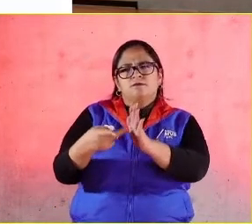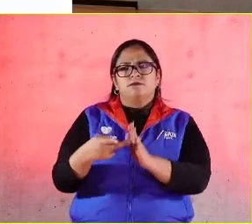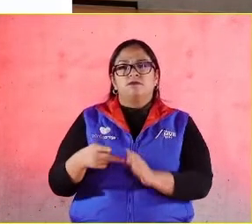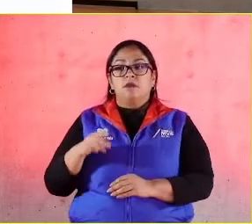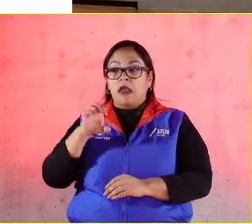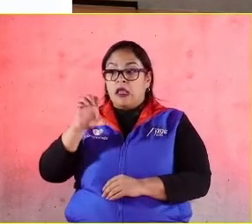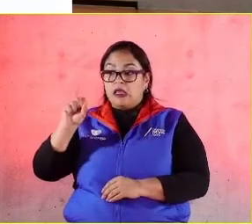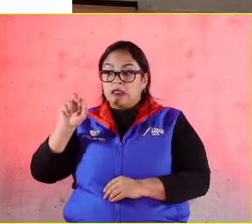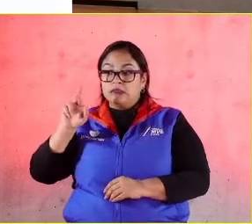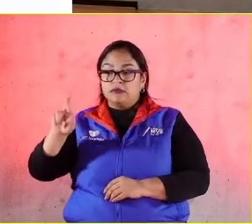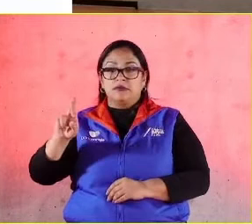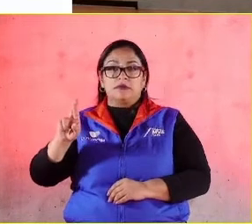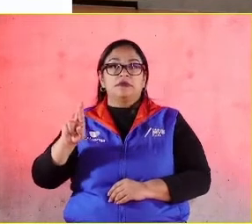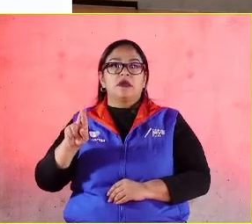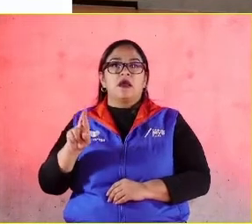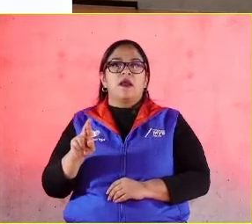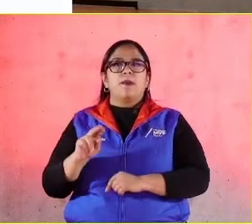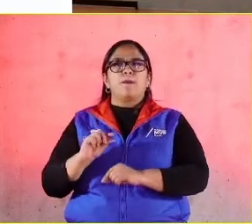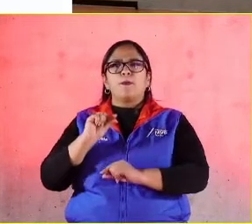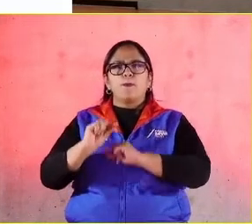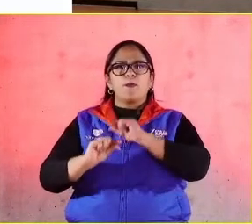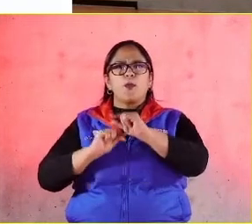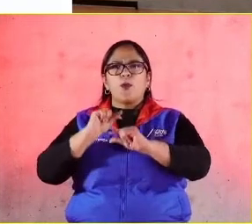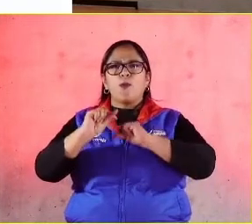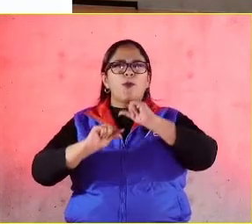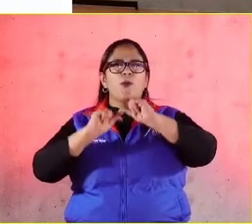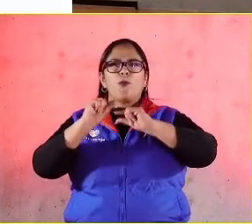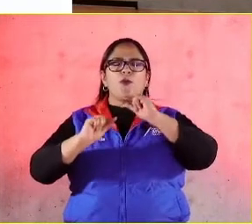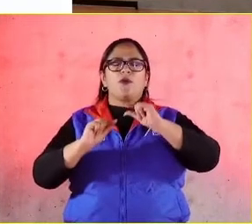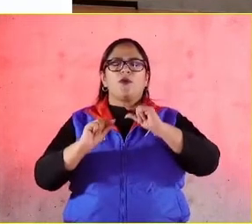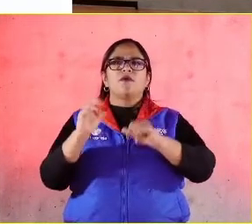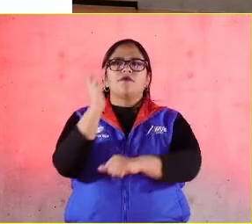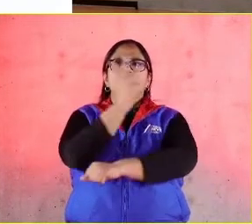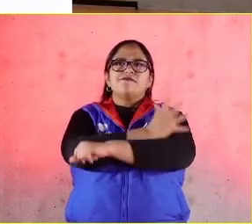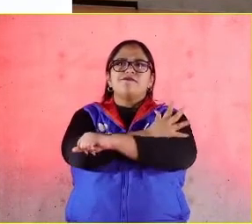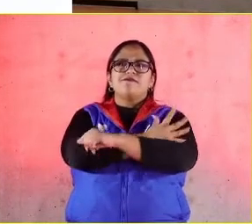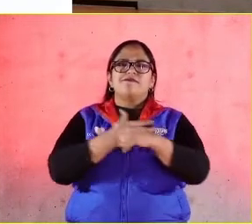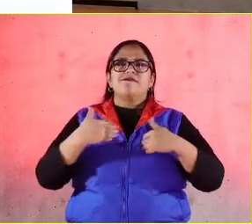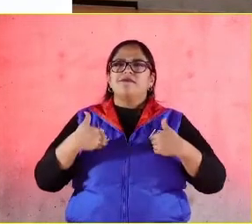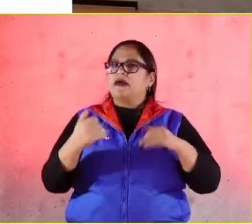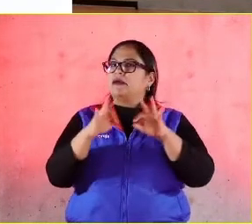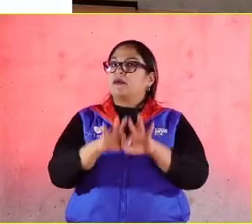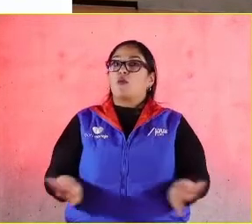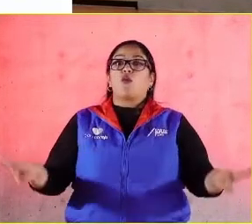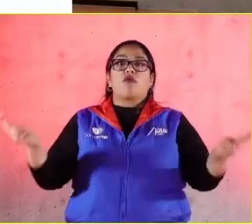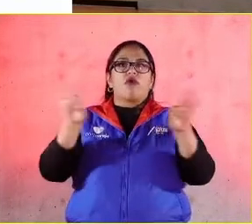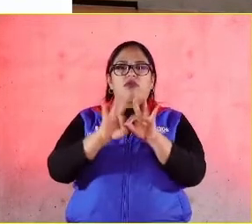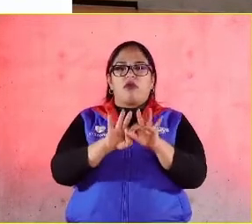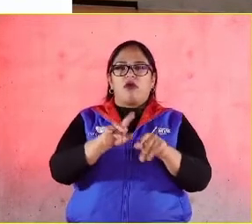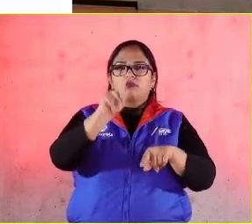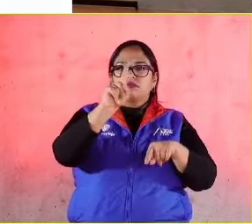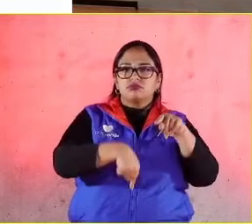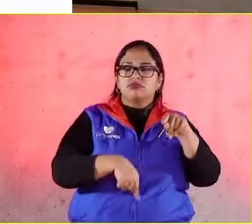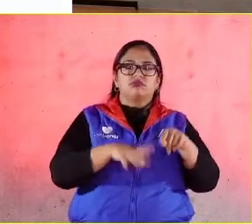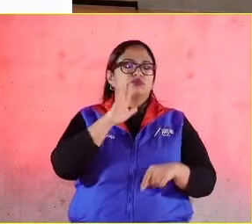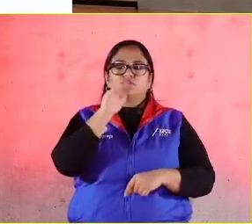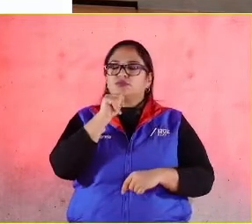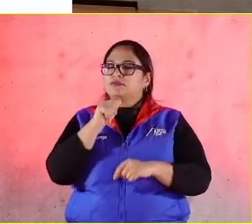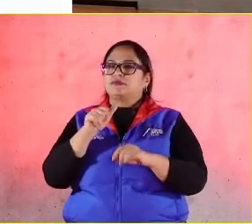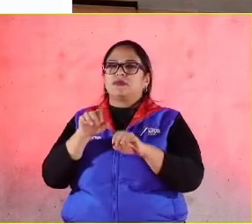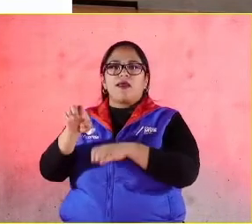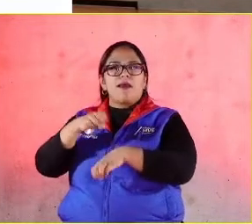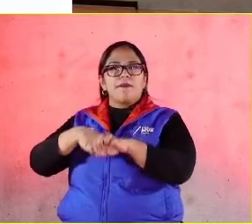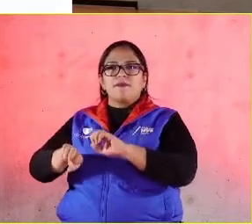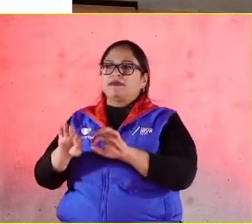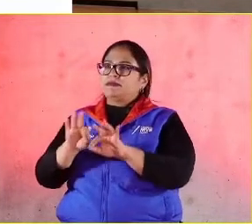empresarial se está convirtiendo en una actividad sumamente importante e indispensable para las empresas. El